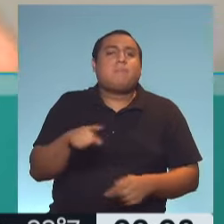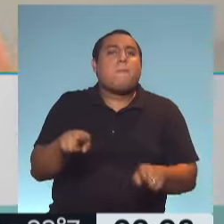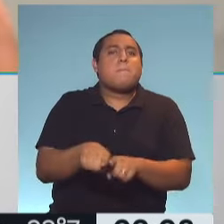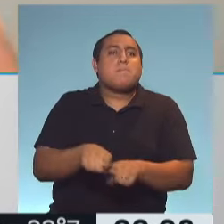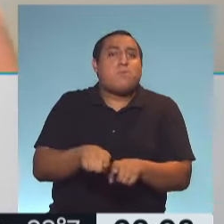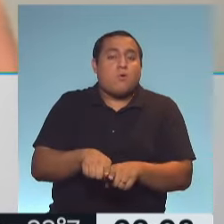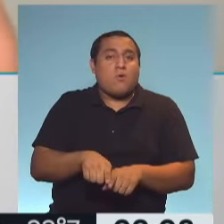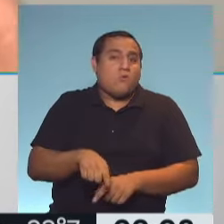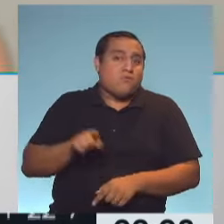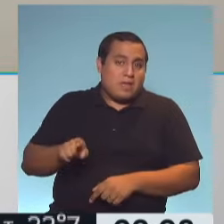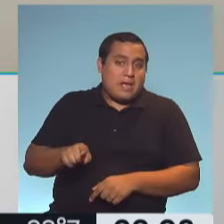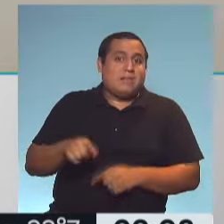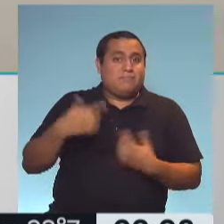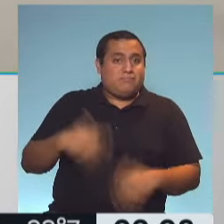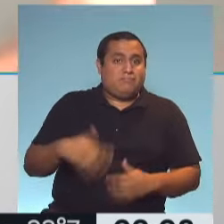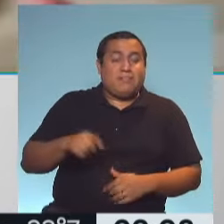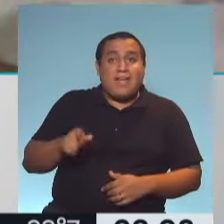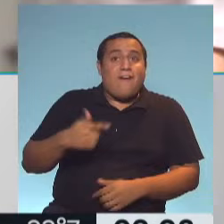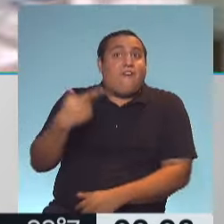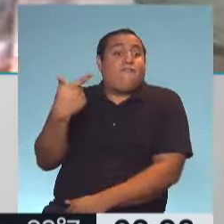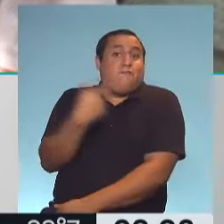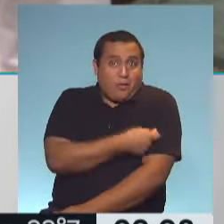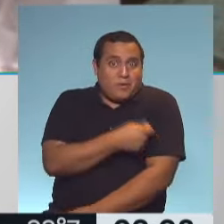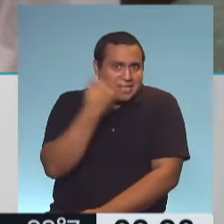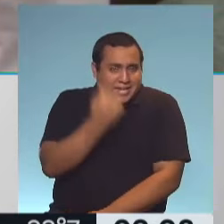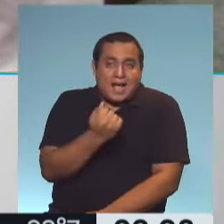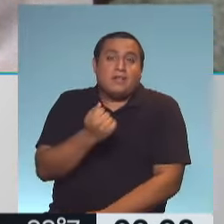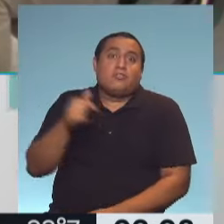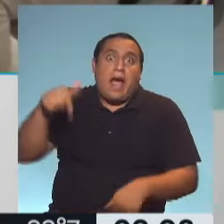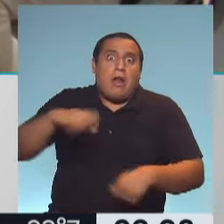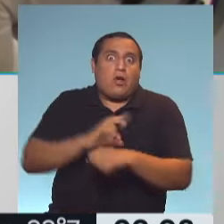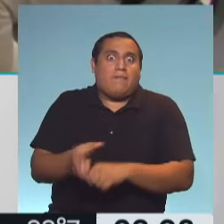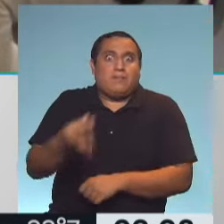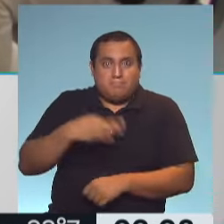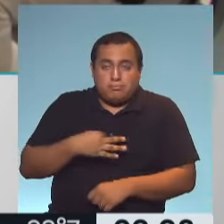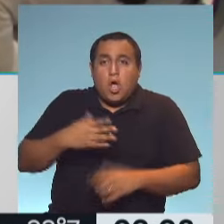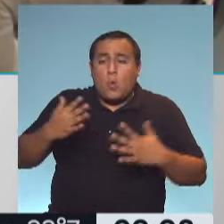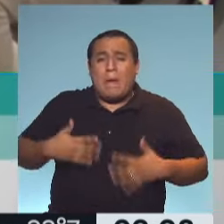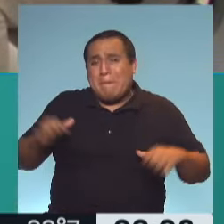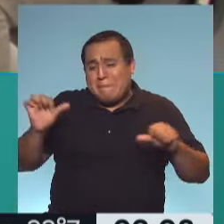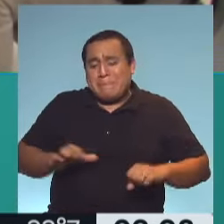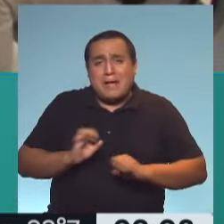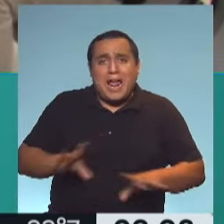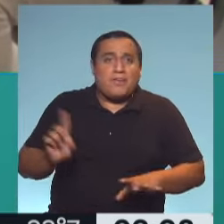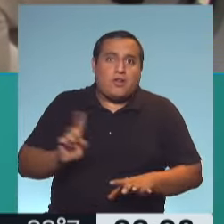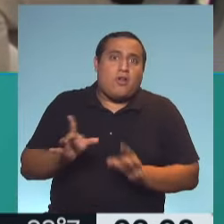ayuda en algún punto que la vacuna le brindó para poder transitar la enfermedad de una manera más leve, ¿no? Claramente.